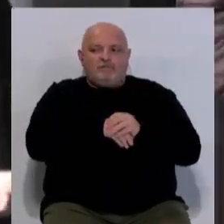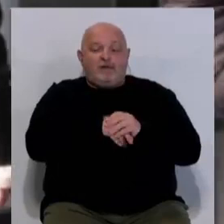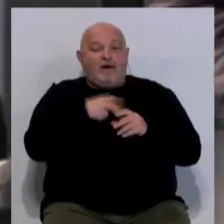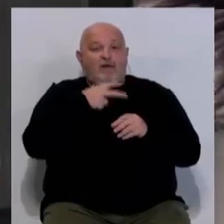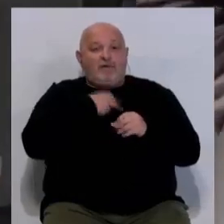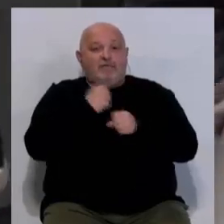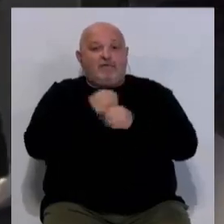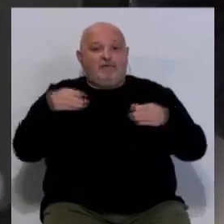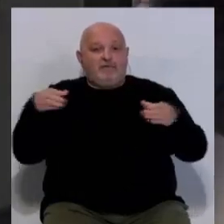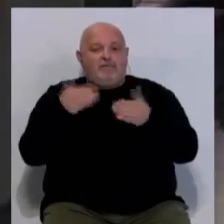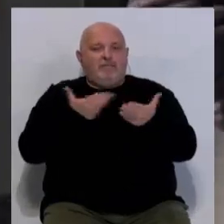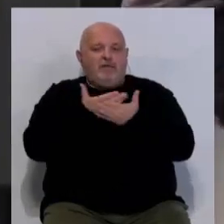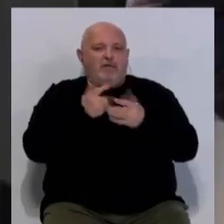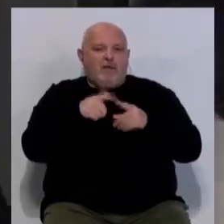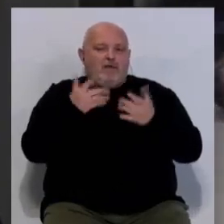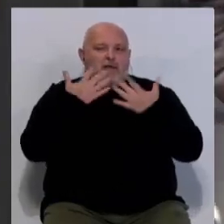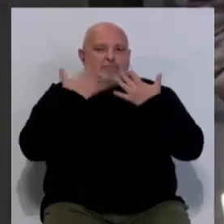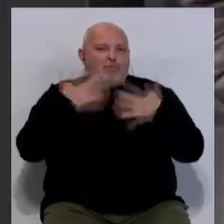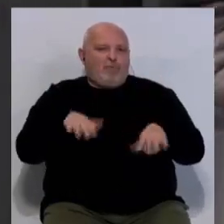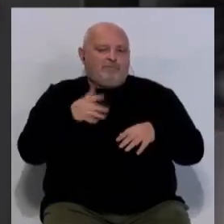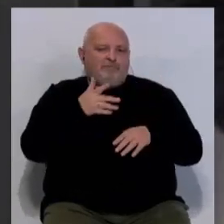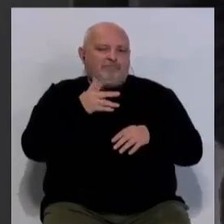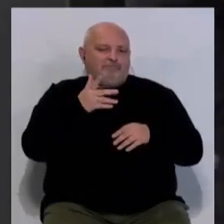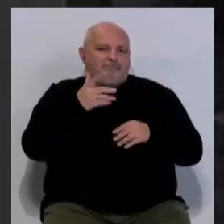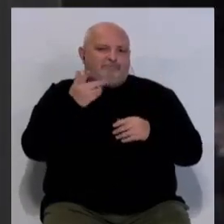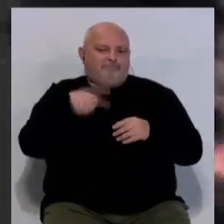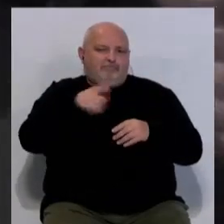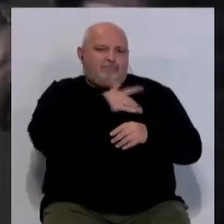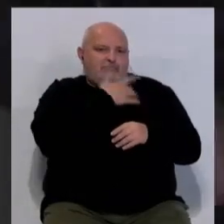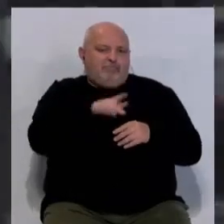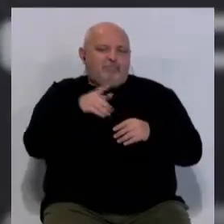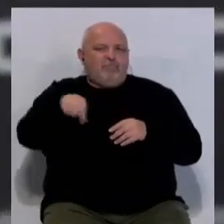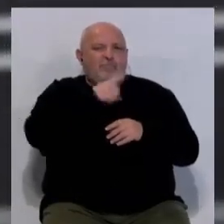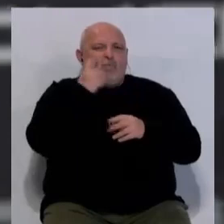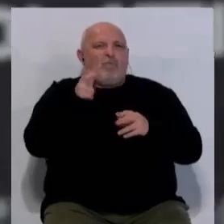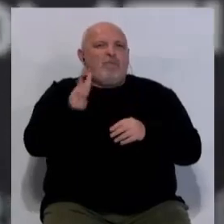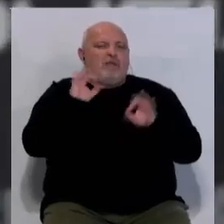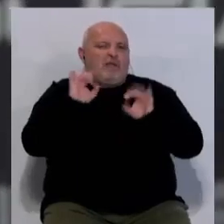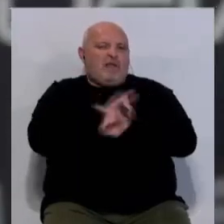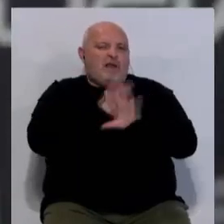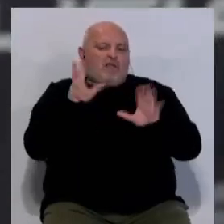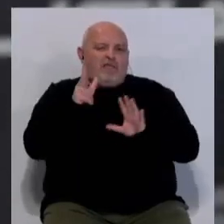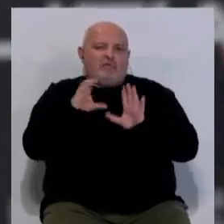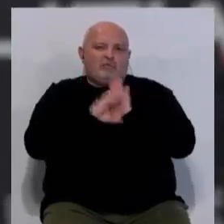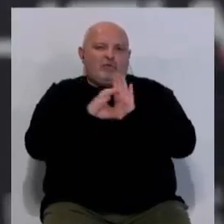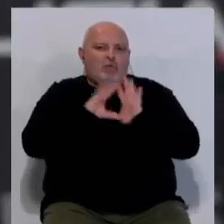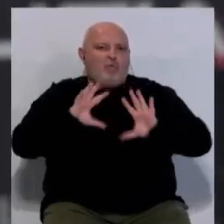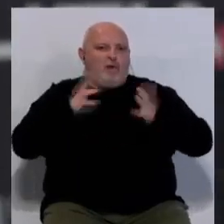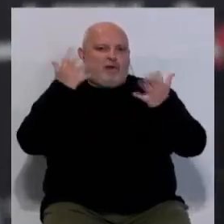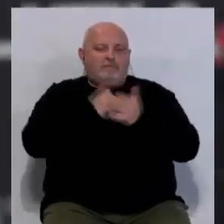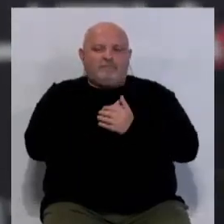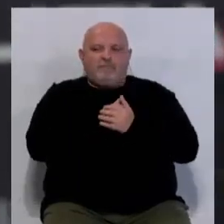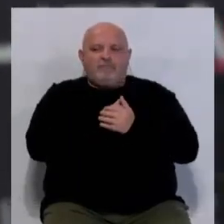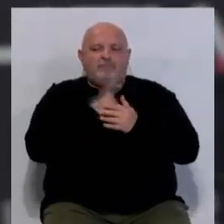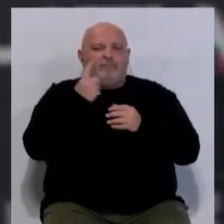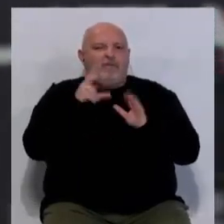abogado de los trabajadores pide la absolución de los obreros al considerar que estaban ejerciendo un derecho constitucional. Se está